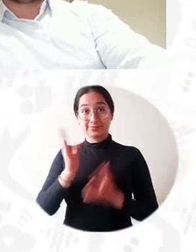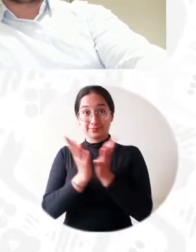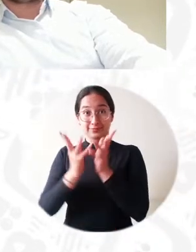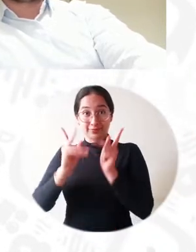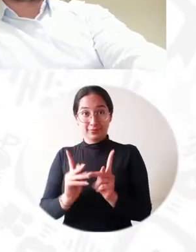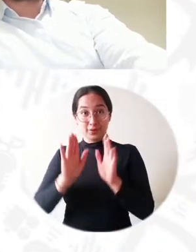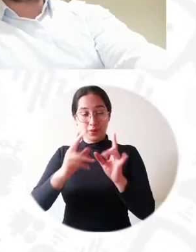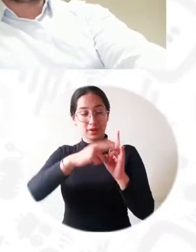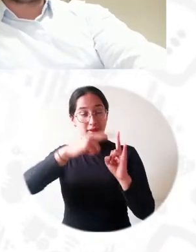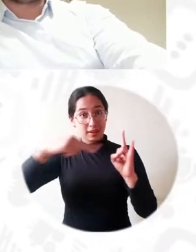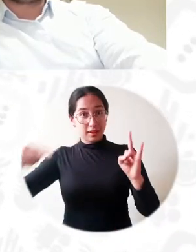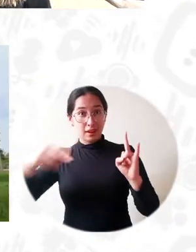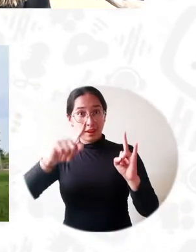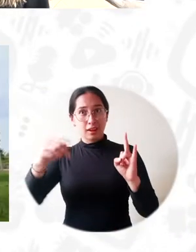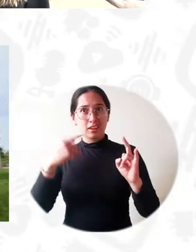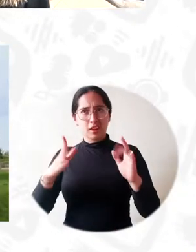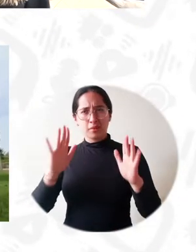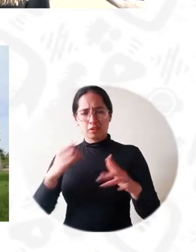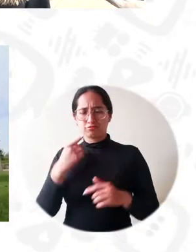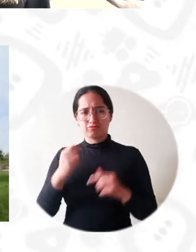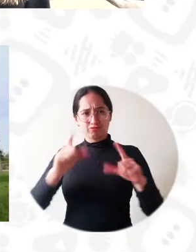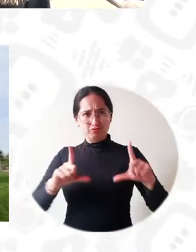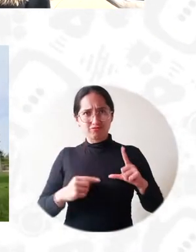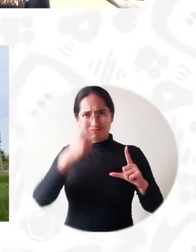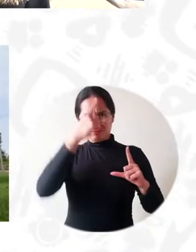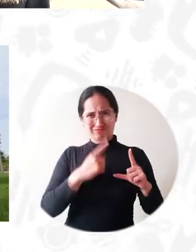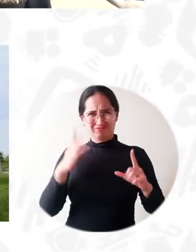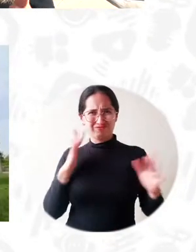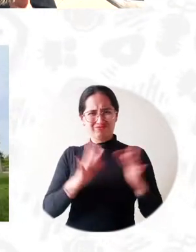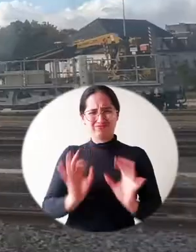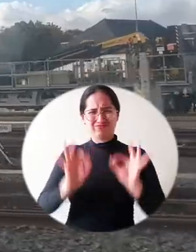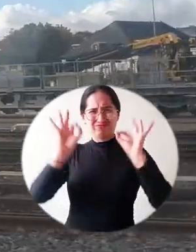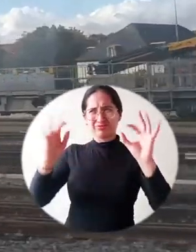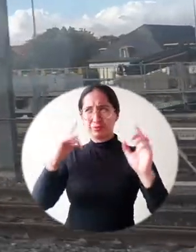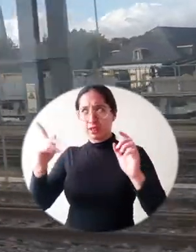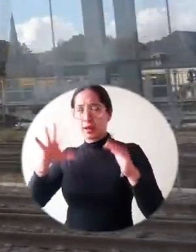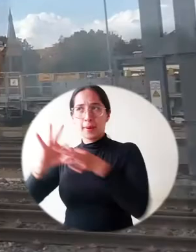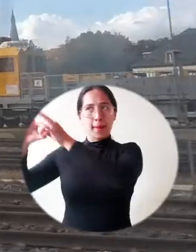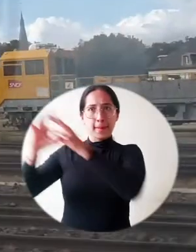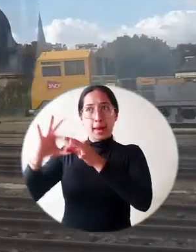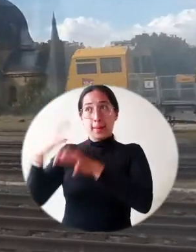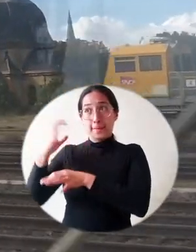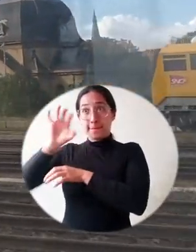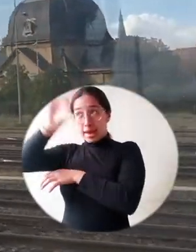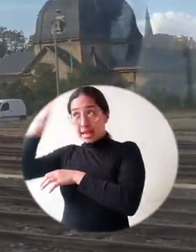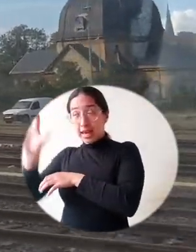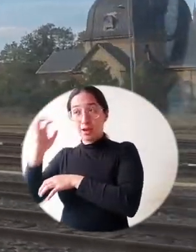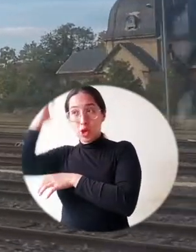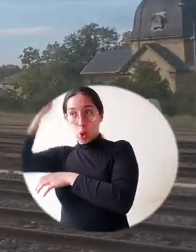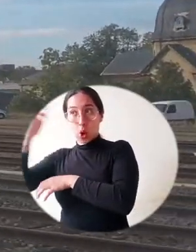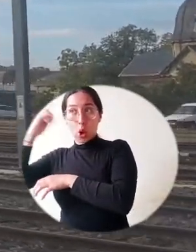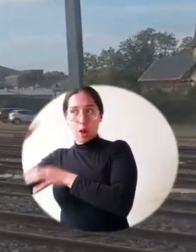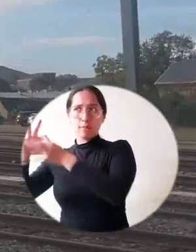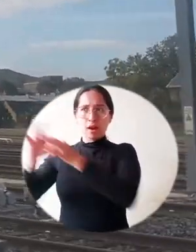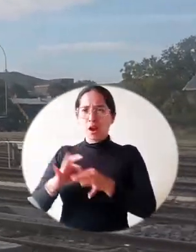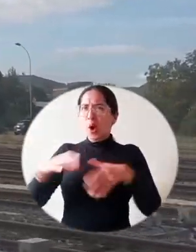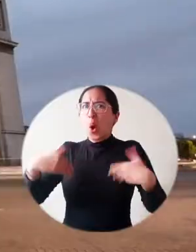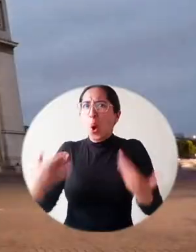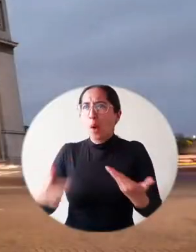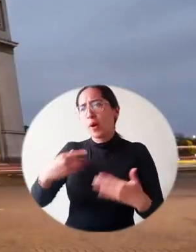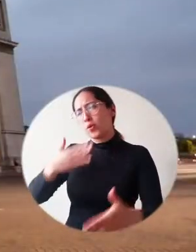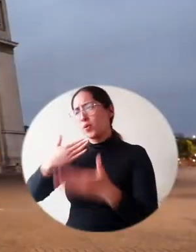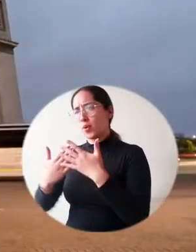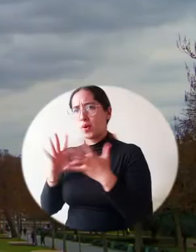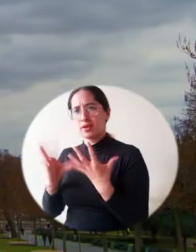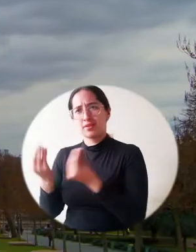Cinco estudiantes de la Universidad del Magdalena internacionalizaron sus perfiles académicos y profesionales en países europeos,